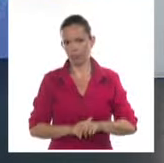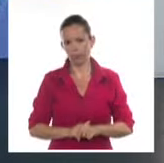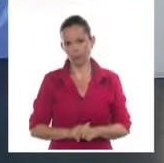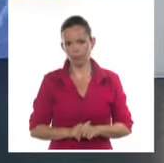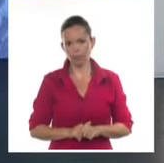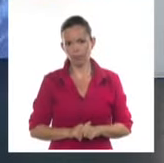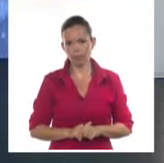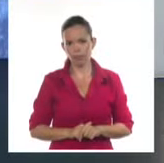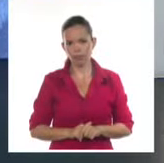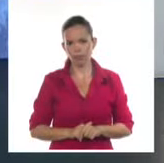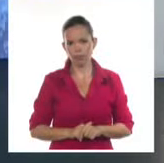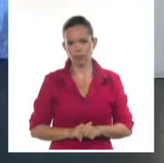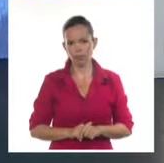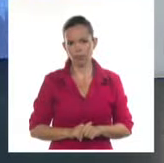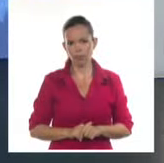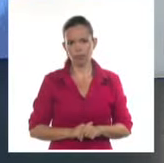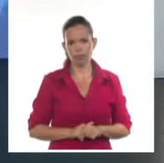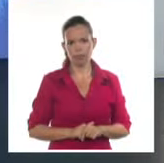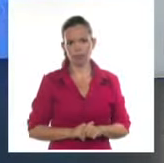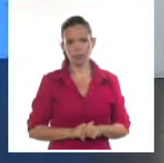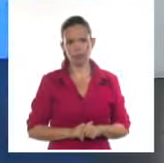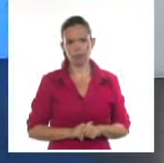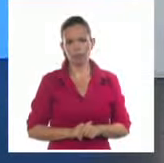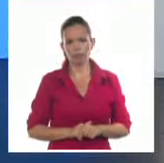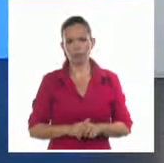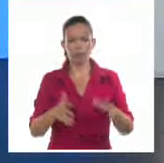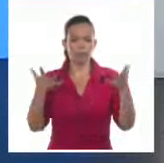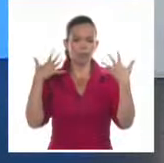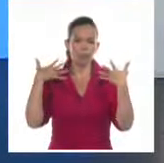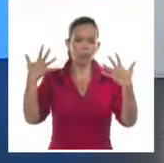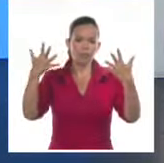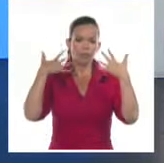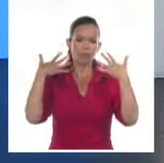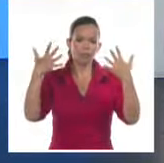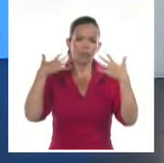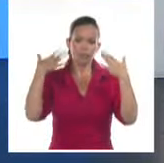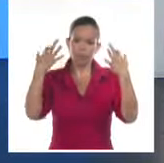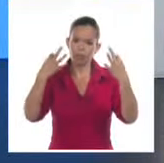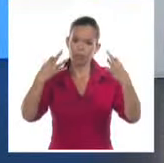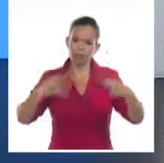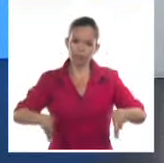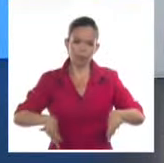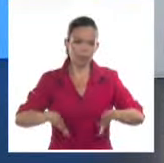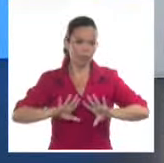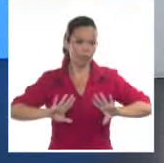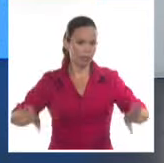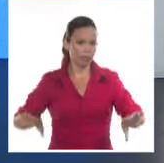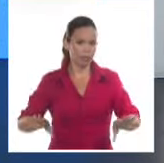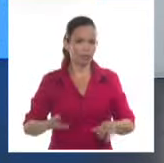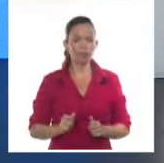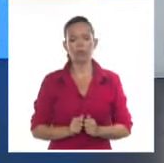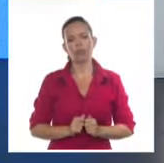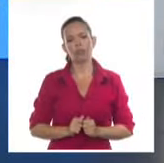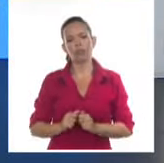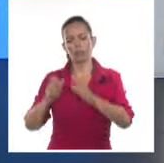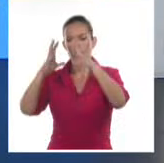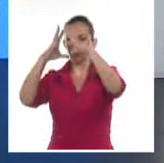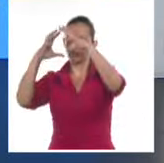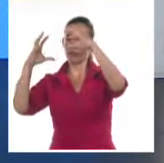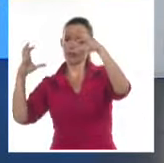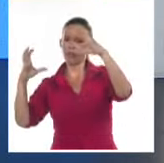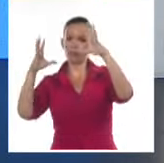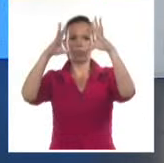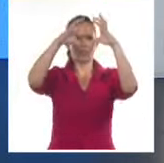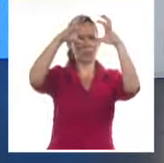similar en el tiempo, influencia de altas presiones y con el calentamiento del día estará parcialmente nublado en gran parte del país, nublándose en ocasiones hacia el